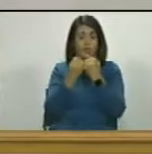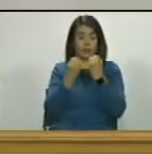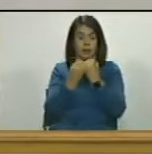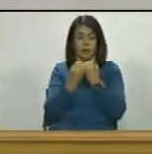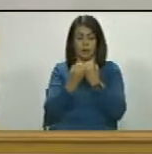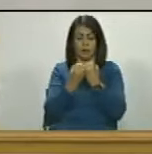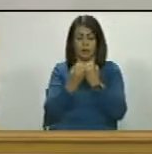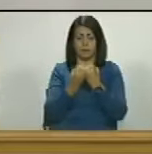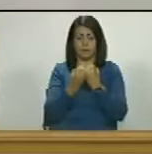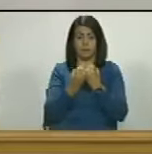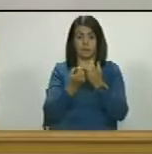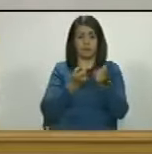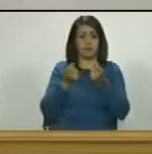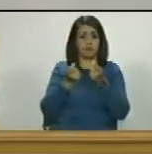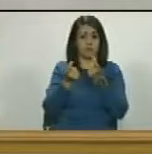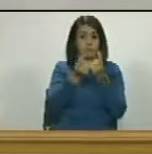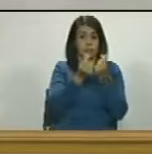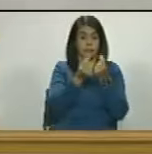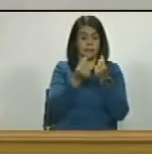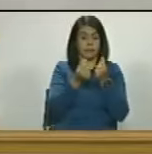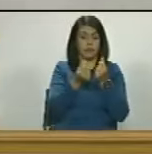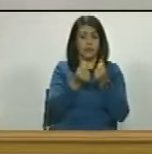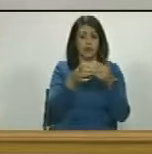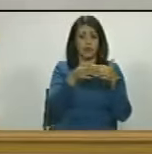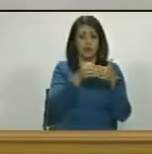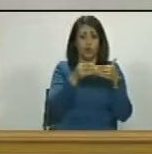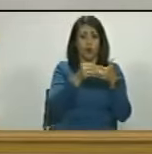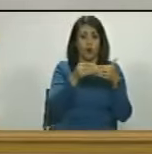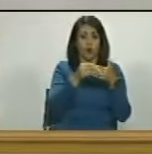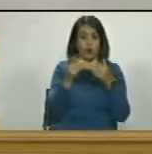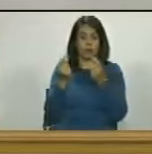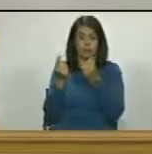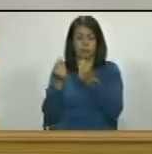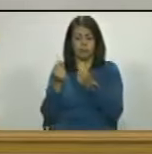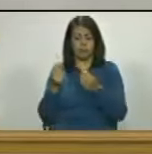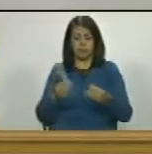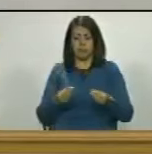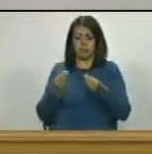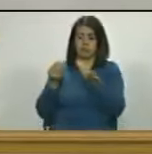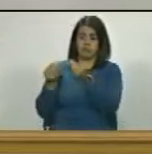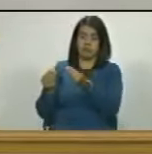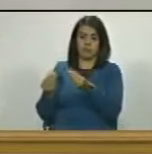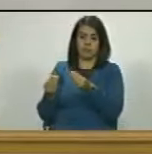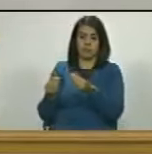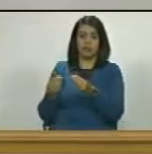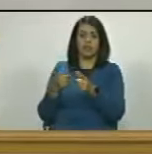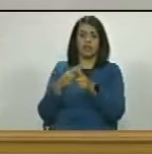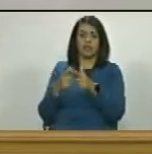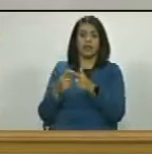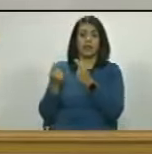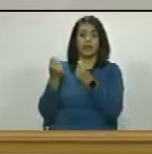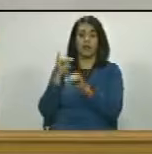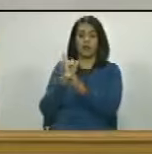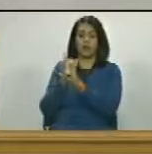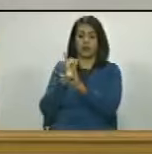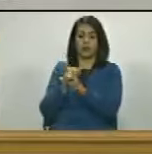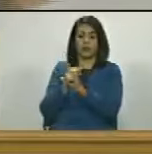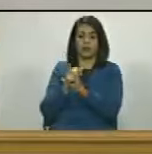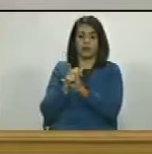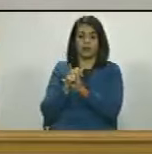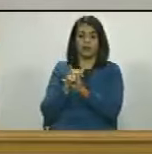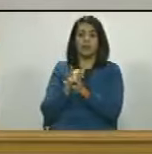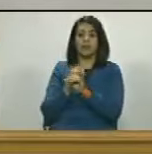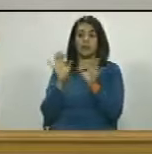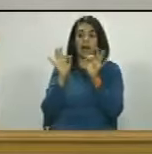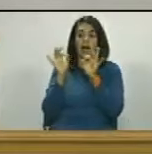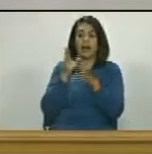que manejan dinero en divisas en efectivo y por la vida de las criptomonedas y son una caja